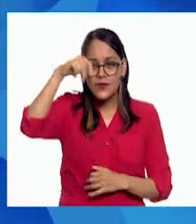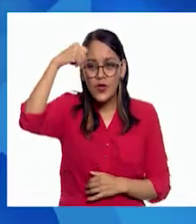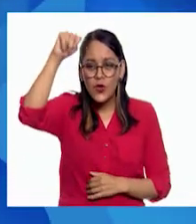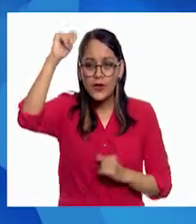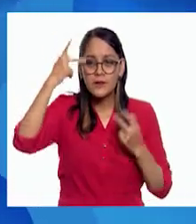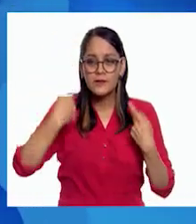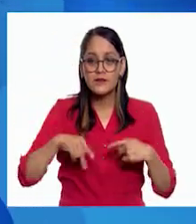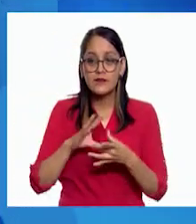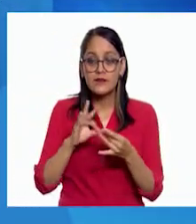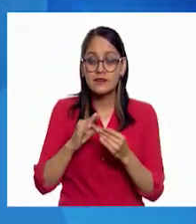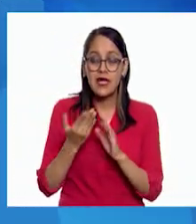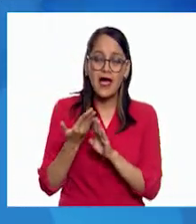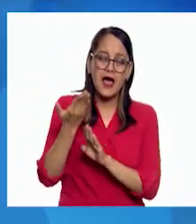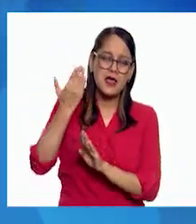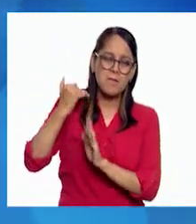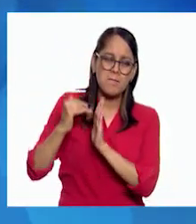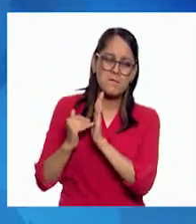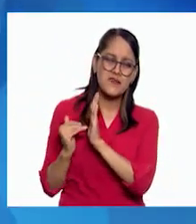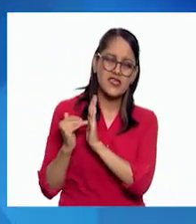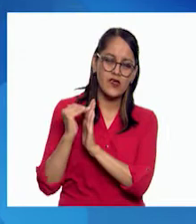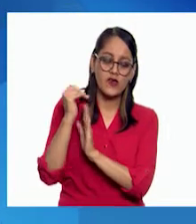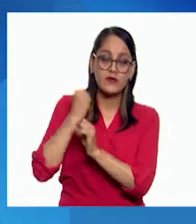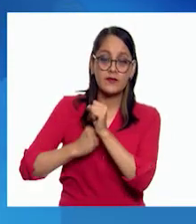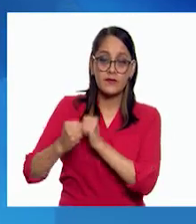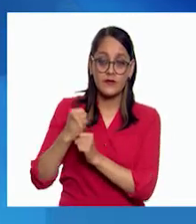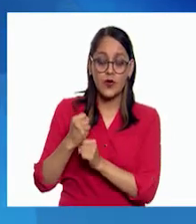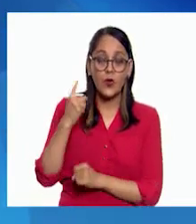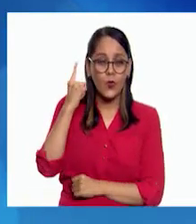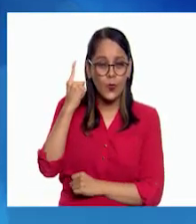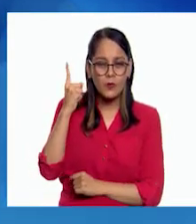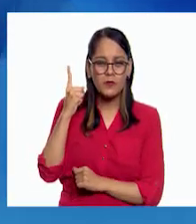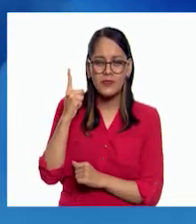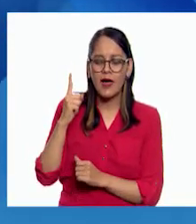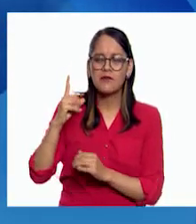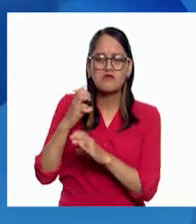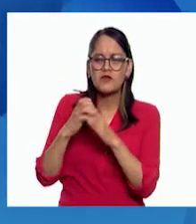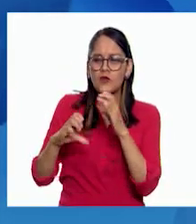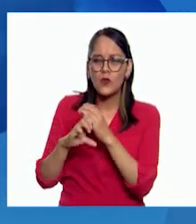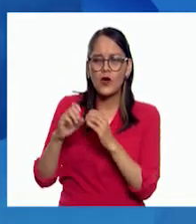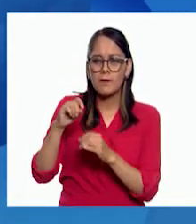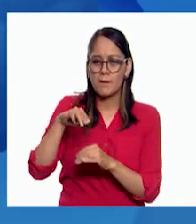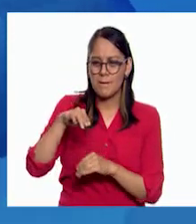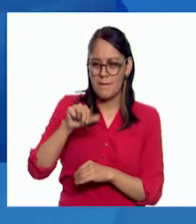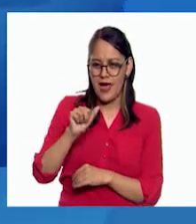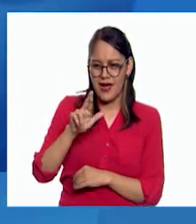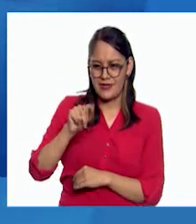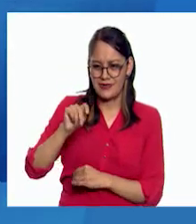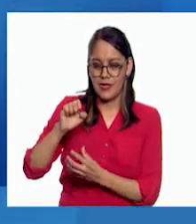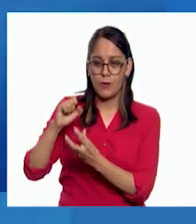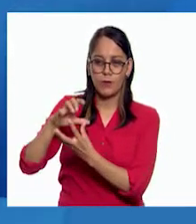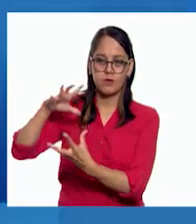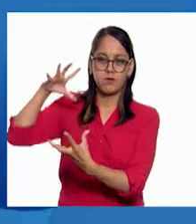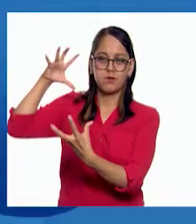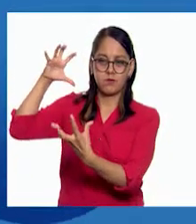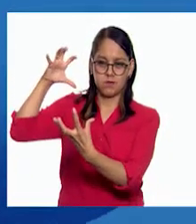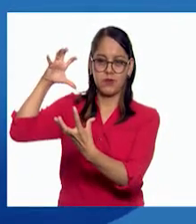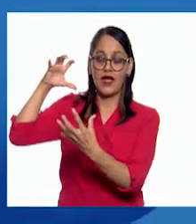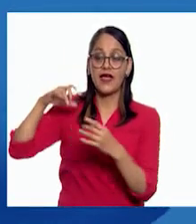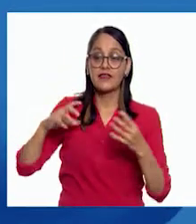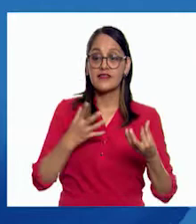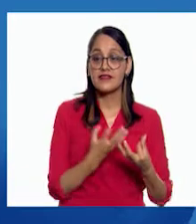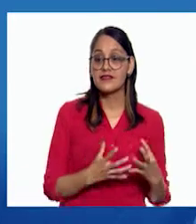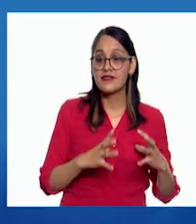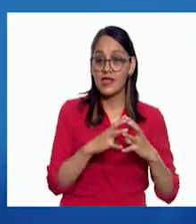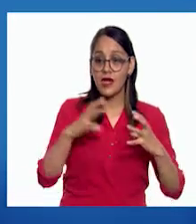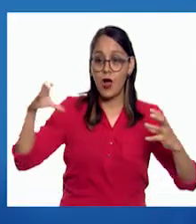miles de millones de años, un objeto más o menos del tamaño de Marte, o sea, bastante grande, chocó con la Tierra.